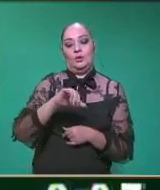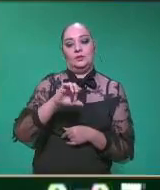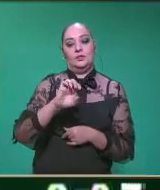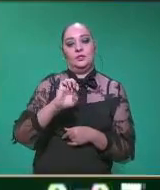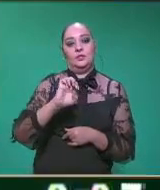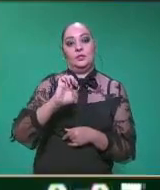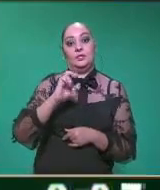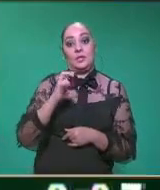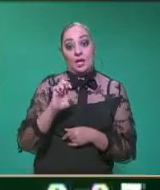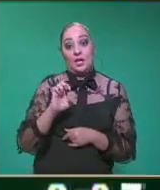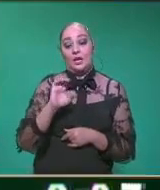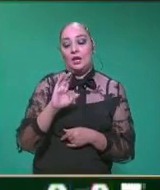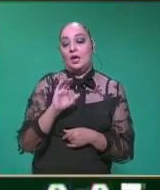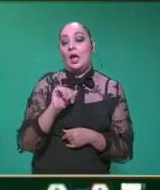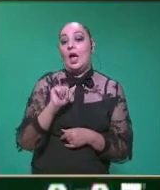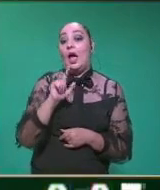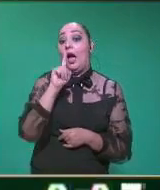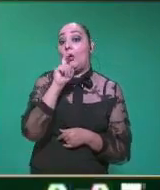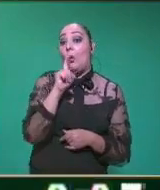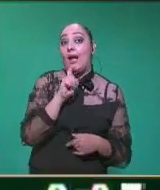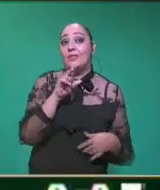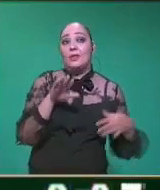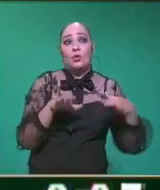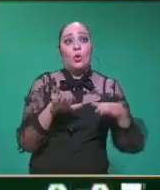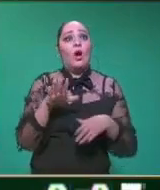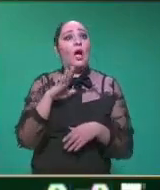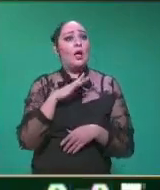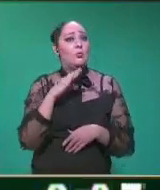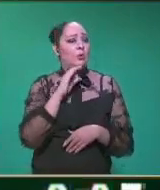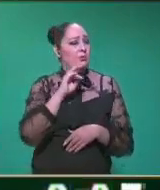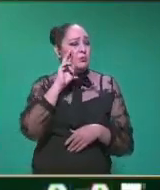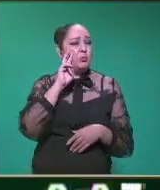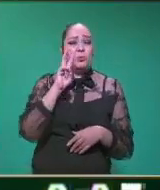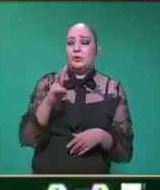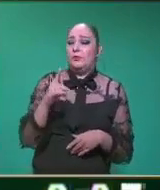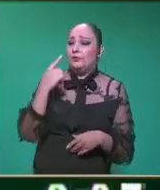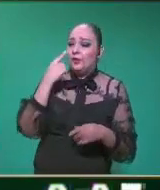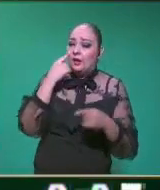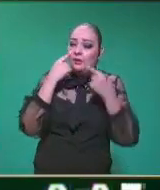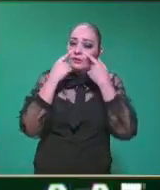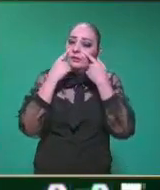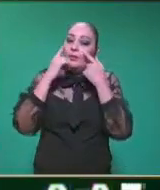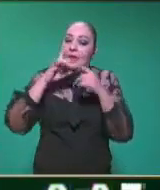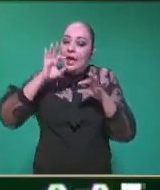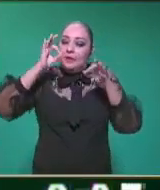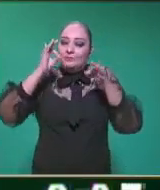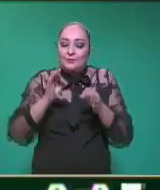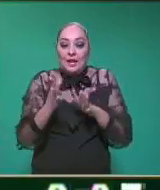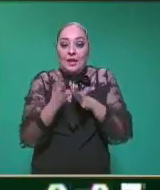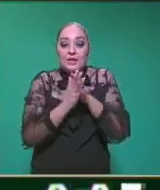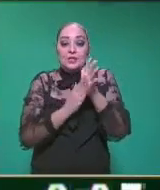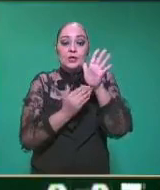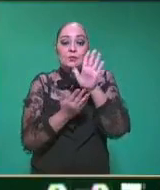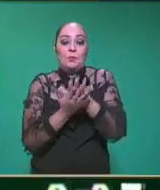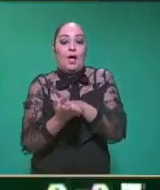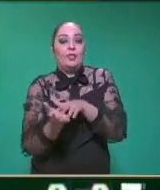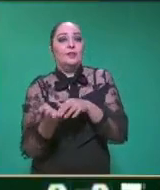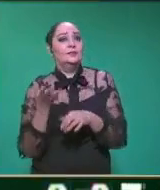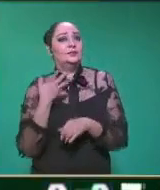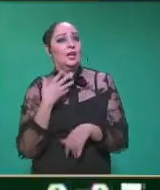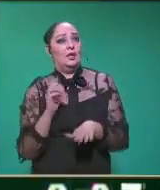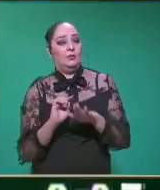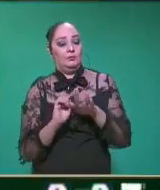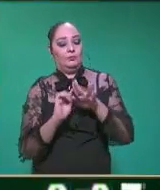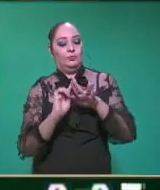mínimus, este también está al sur del país. Y si se pueden dar cuenta y se fijan un poquito más en sus patitas, se pueden dar cuenta que